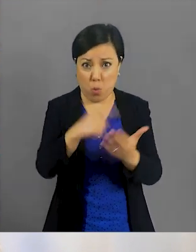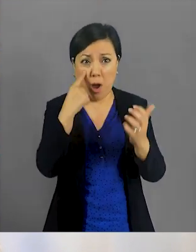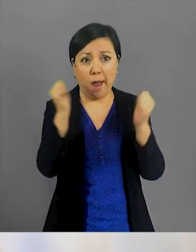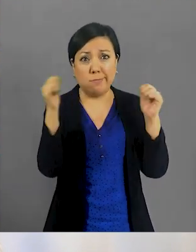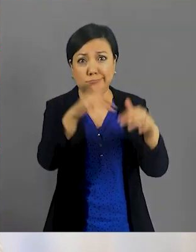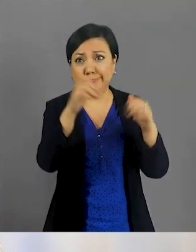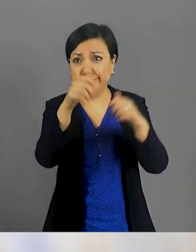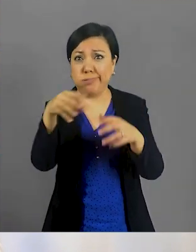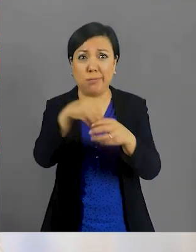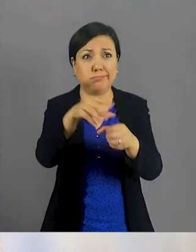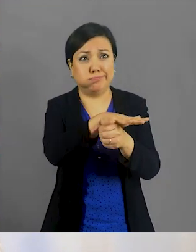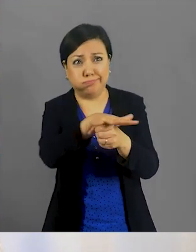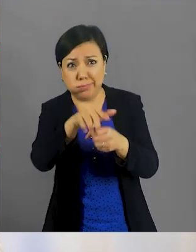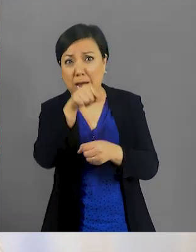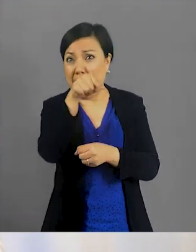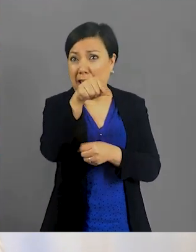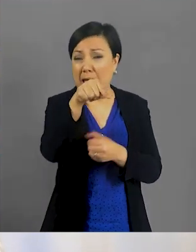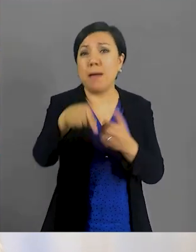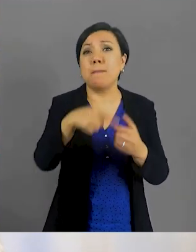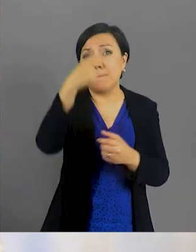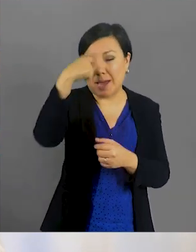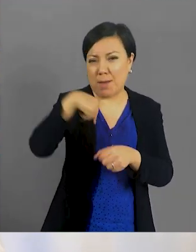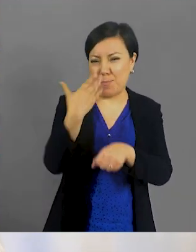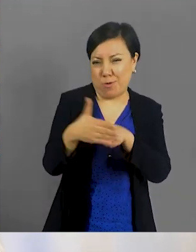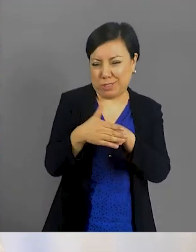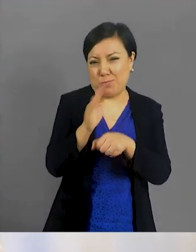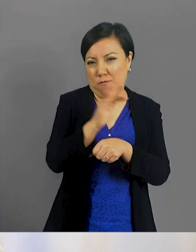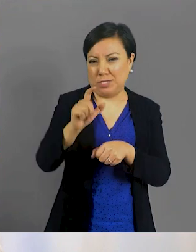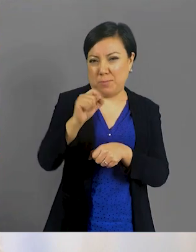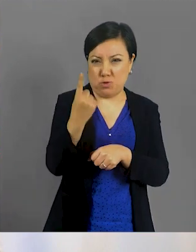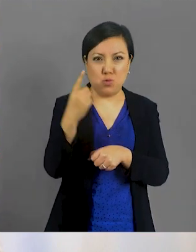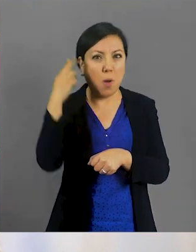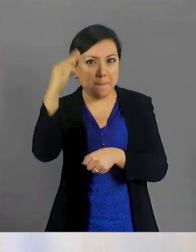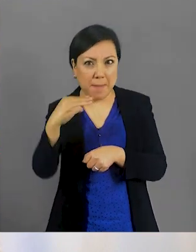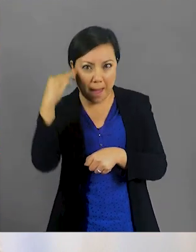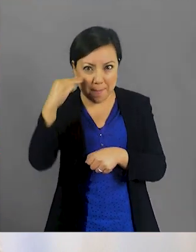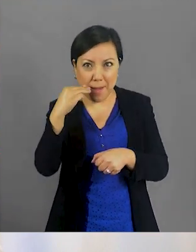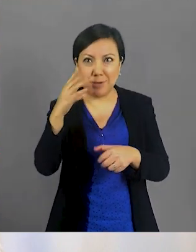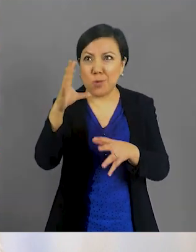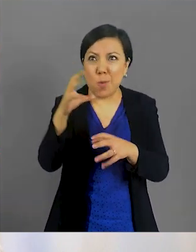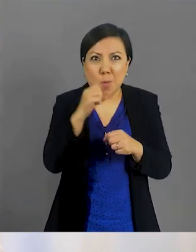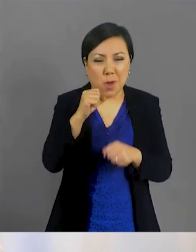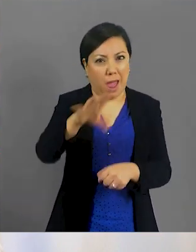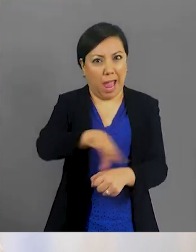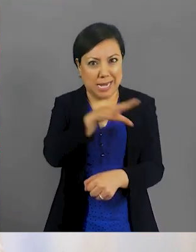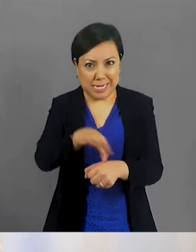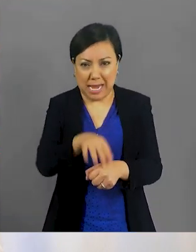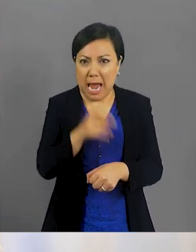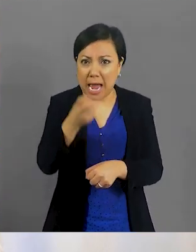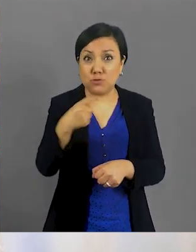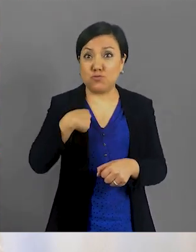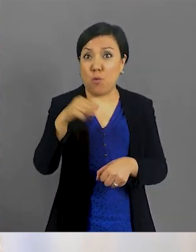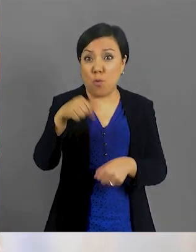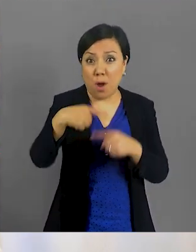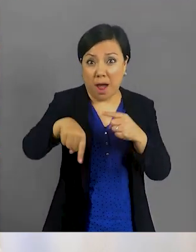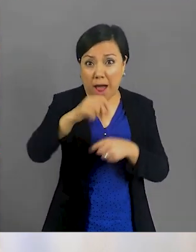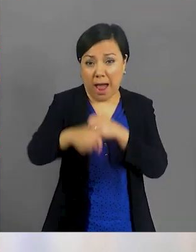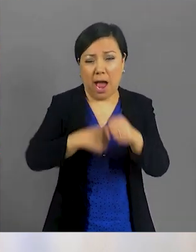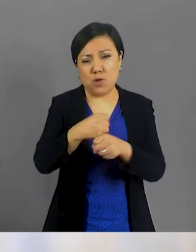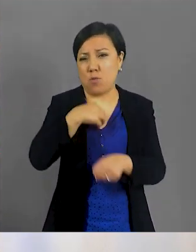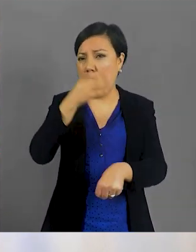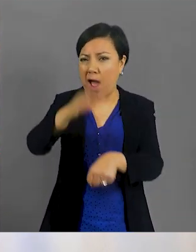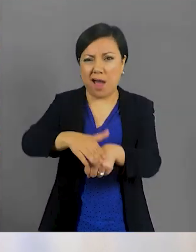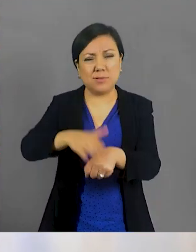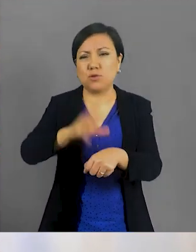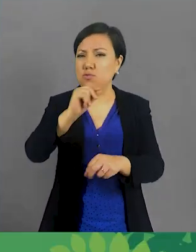acudir a un lugar especial de los muchos que ofrece Querétaro llenos de misticismo para recibir el equinoccio de primavera y cargarte de energía, este año te pedimos